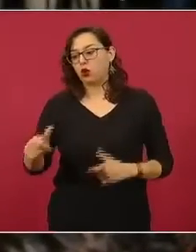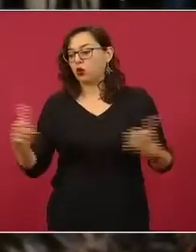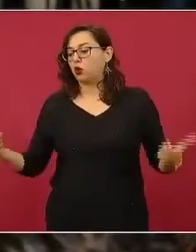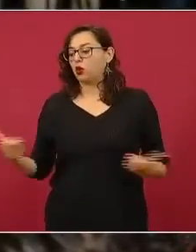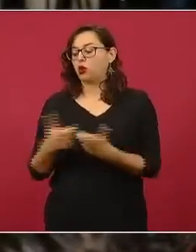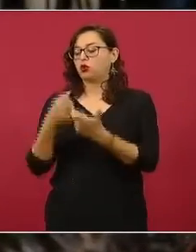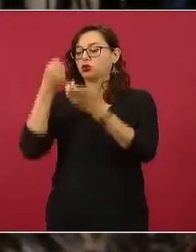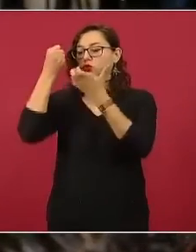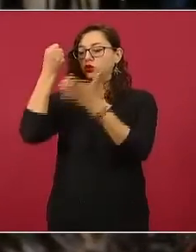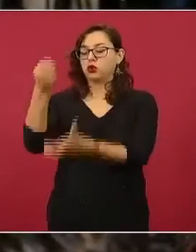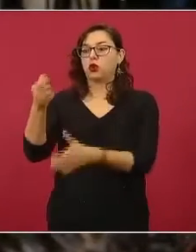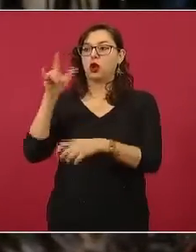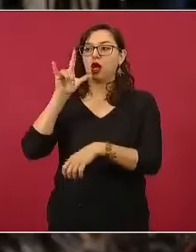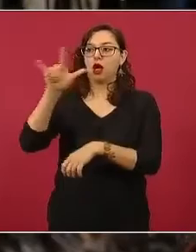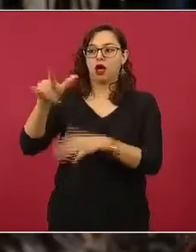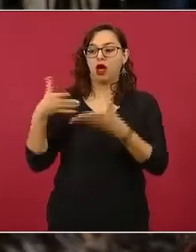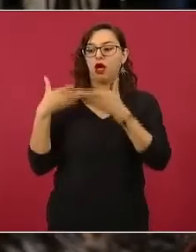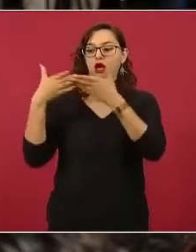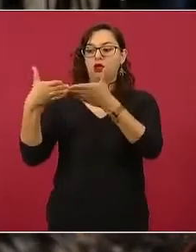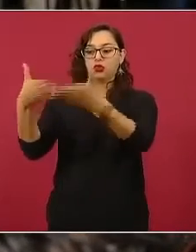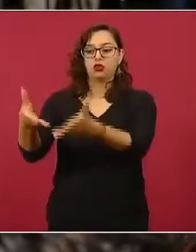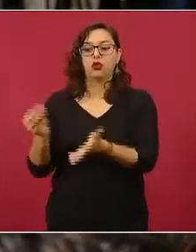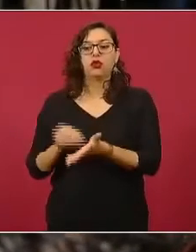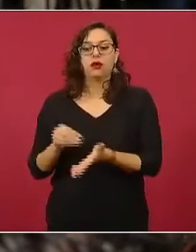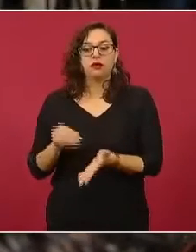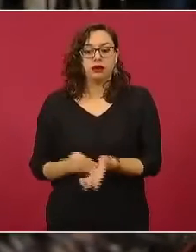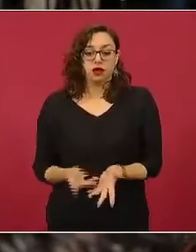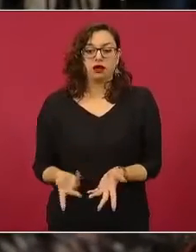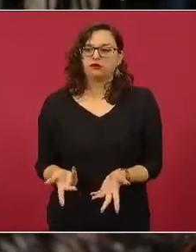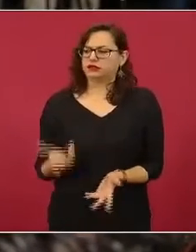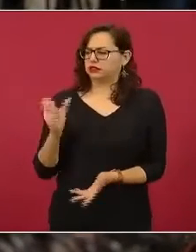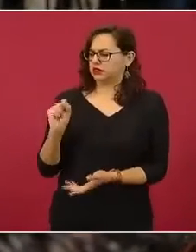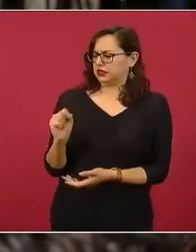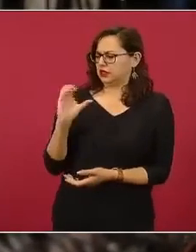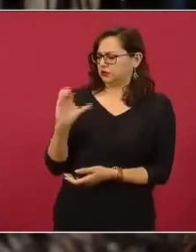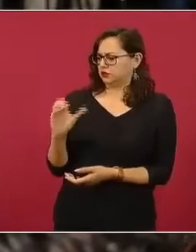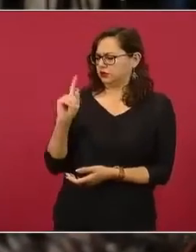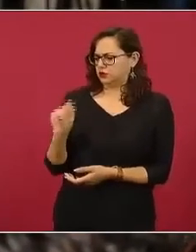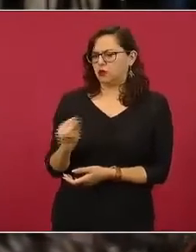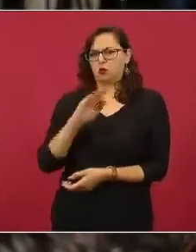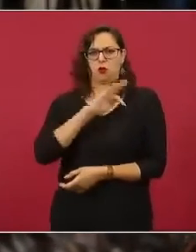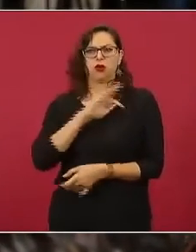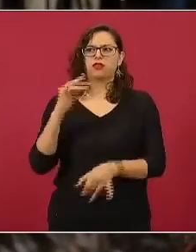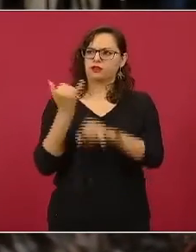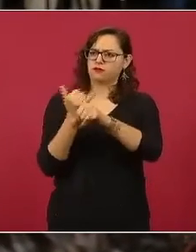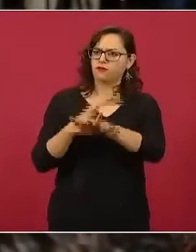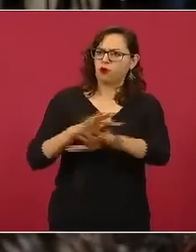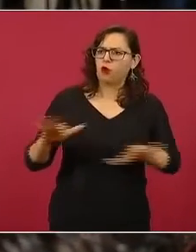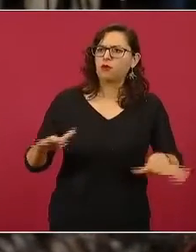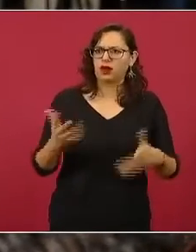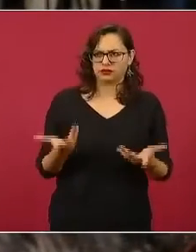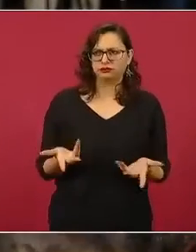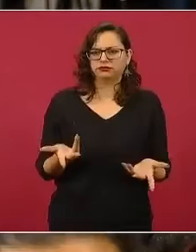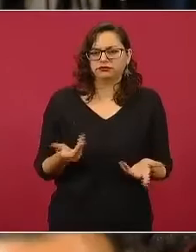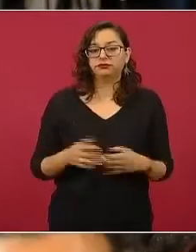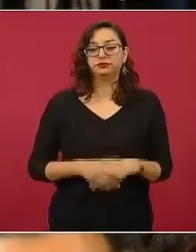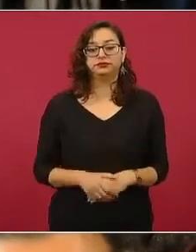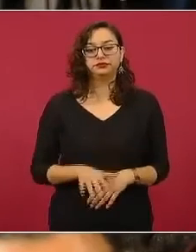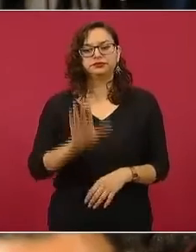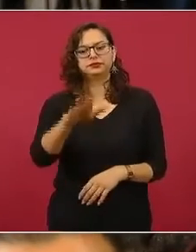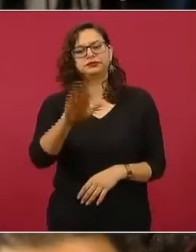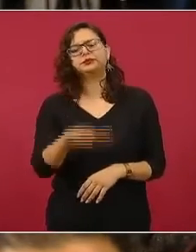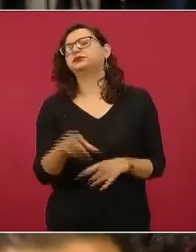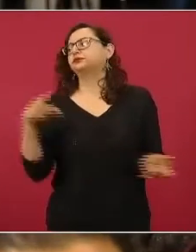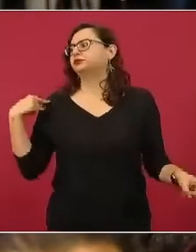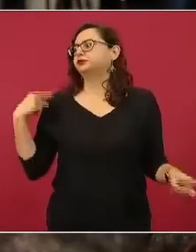nos puede informar sobre esto, ya que le será muy útil a usted. Presidente, mi pregunta en concreto es, ¿a tres años está usted de acuerdo que la